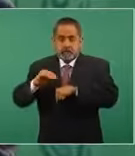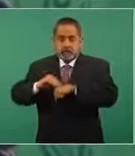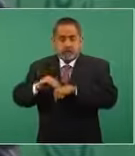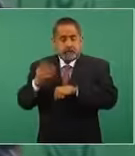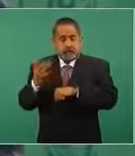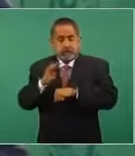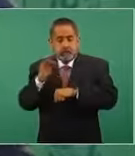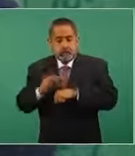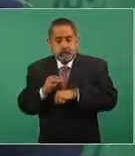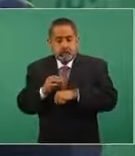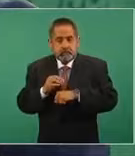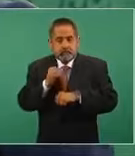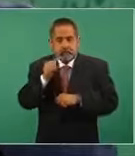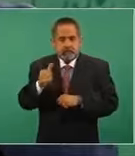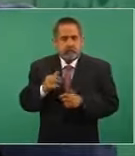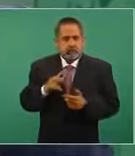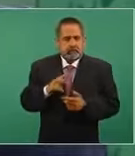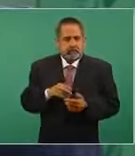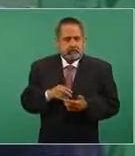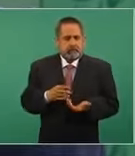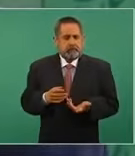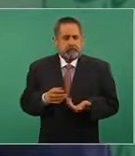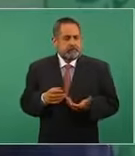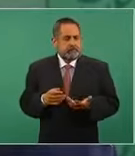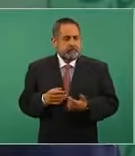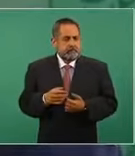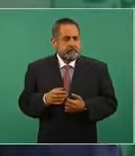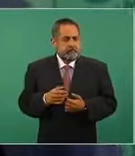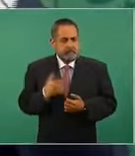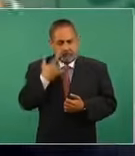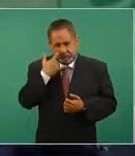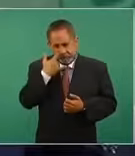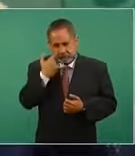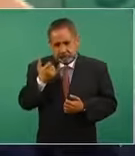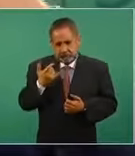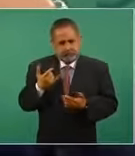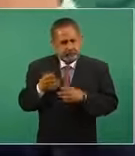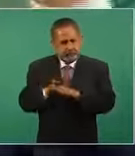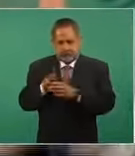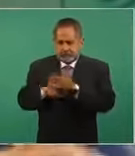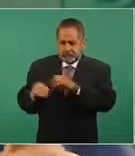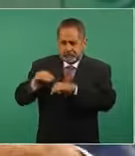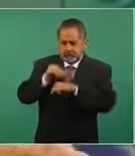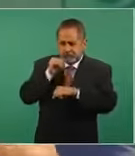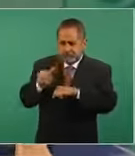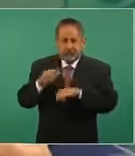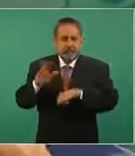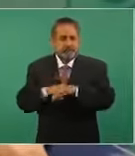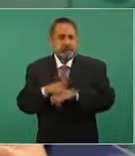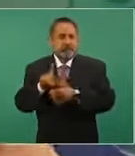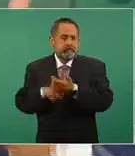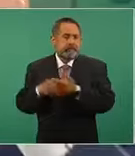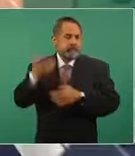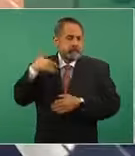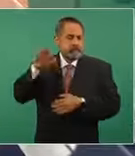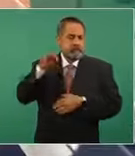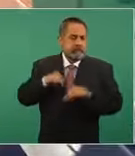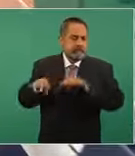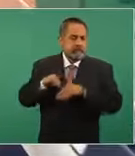porque fueron trabajadores al servicio del Estado, porque los incrementos para ellos